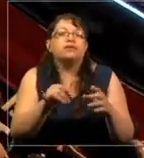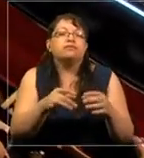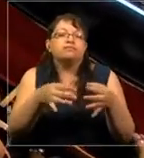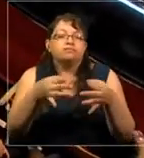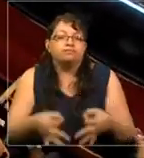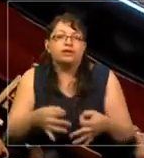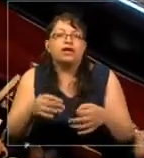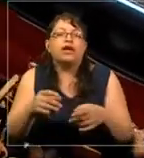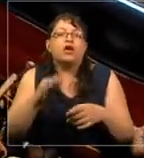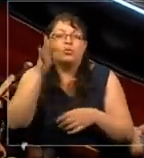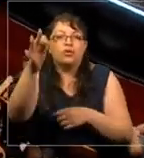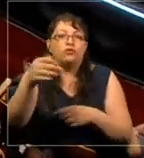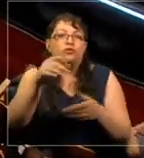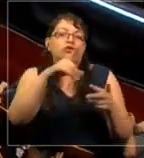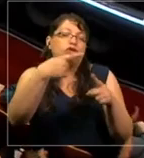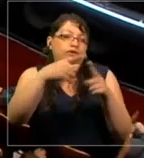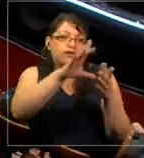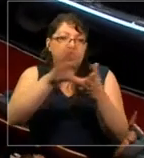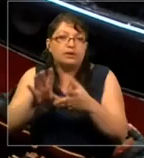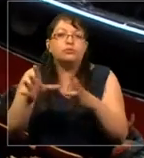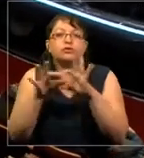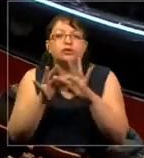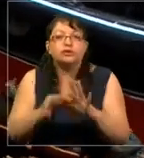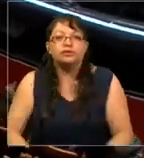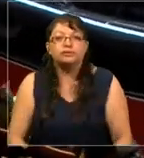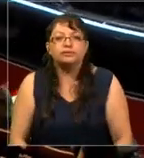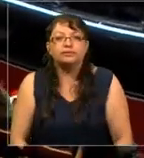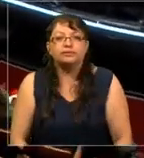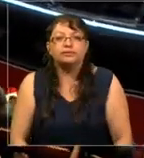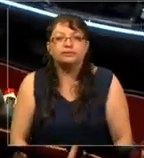naciones. Muchas gracias. Gracias.